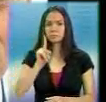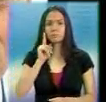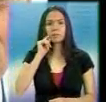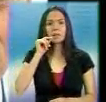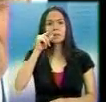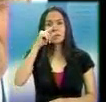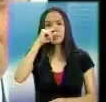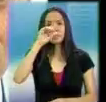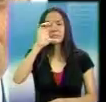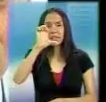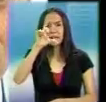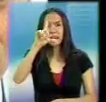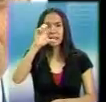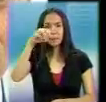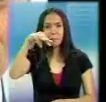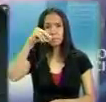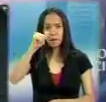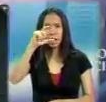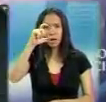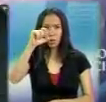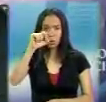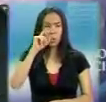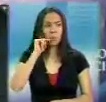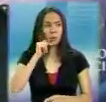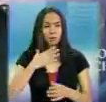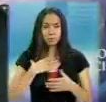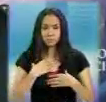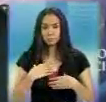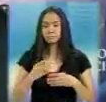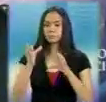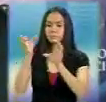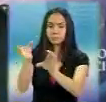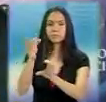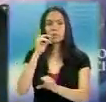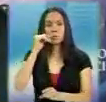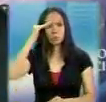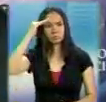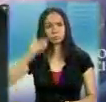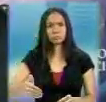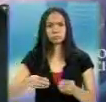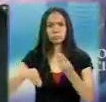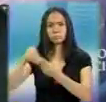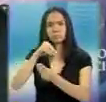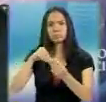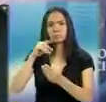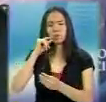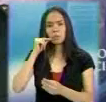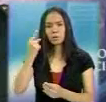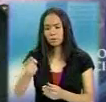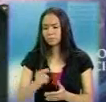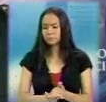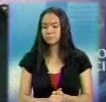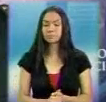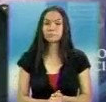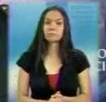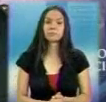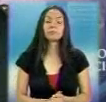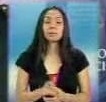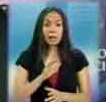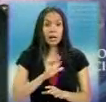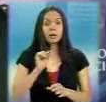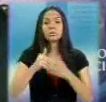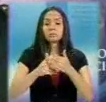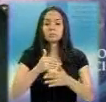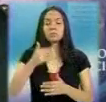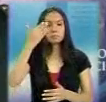Pérez, actual subinspector de operaciones, quien sustituirá a Gerson Oliva en el alto mando policial. Telemacio Pérez deberá tomar